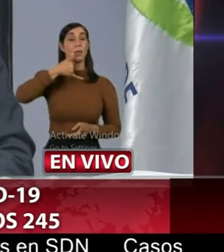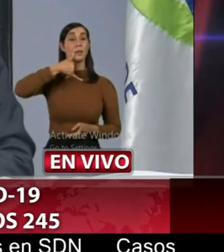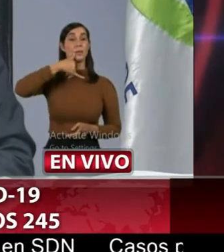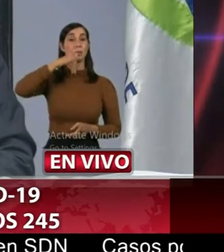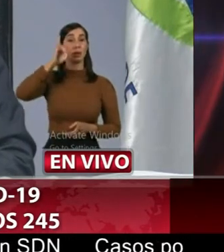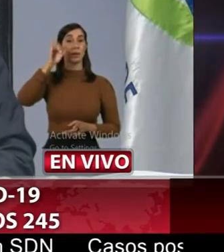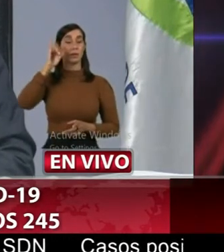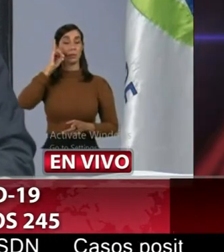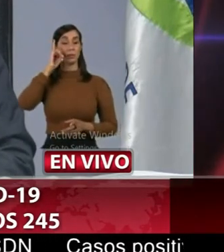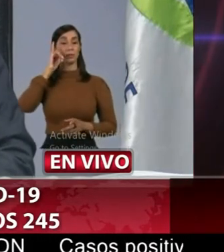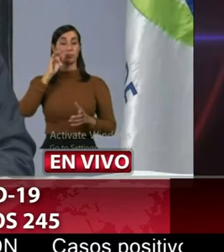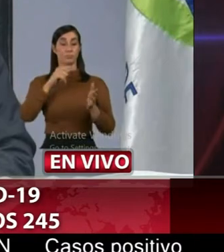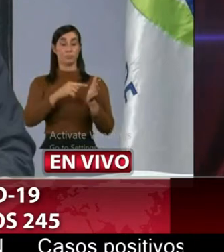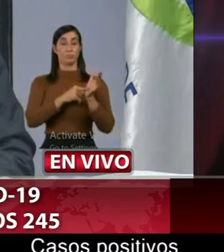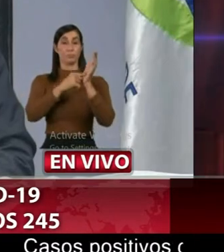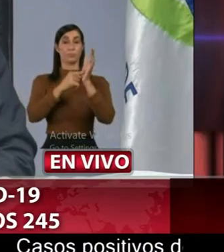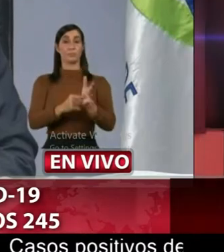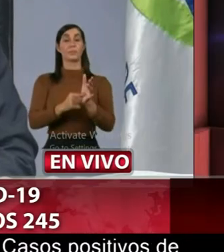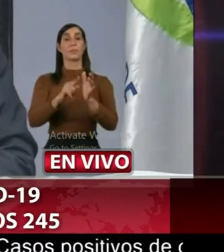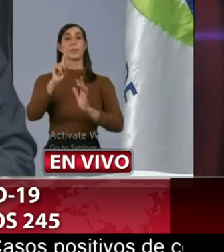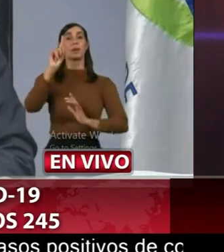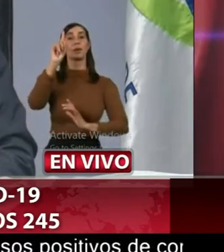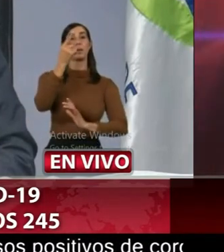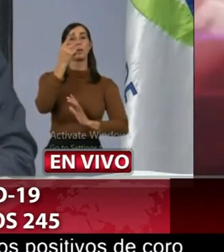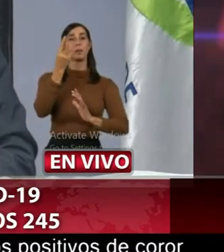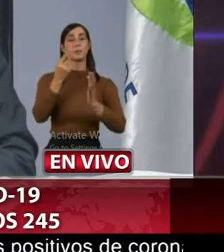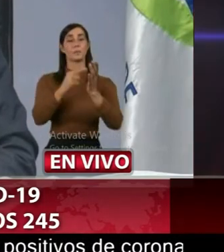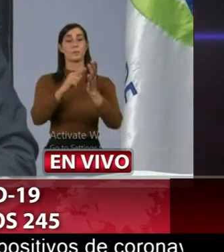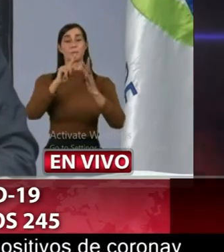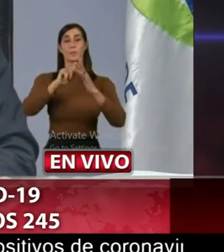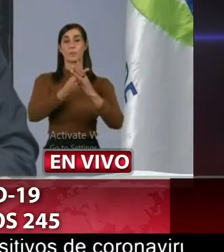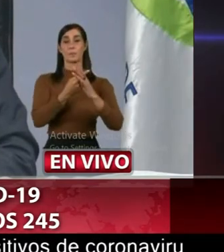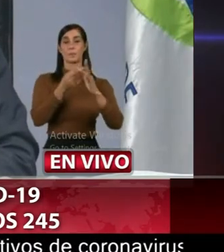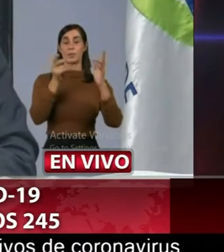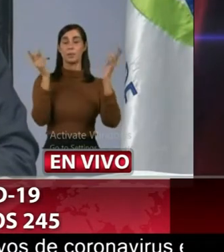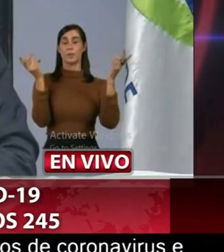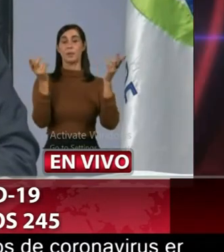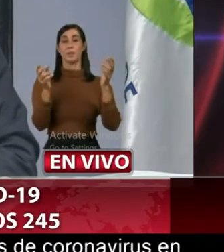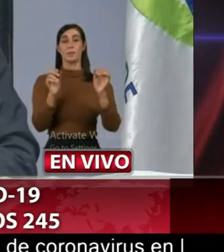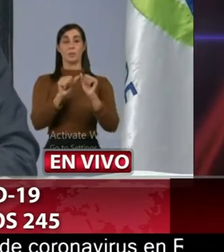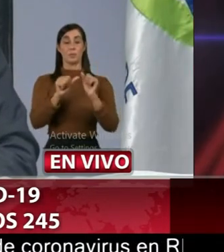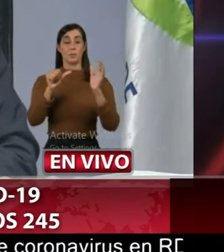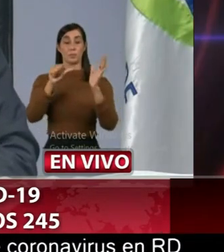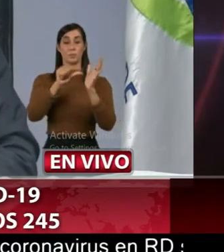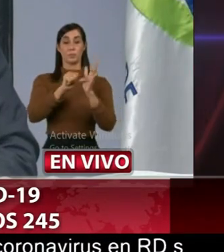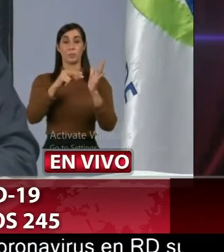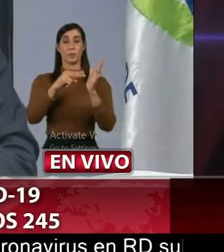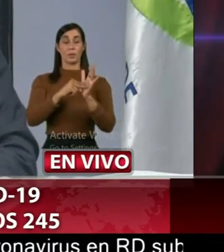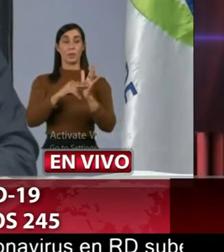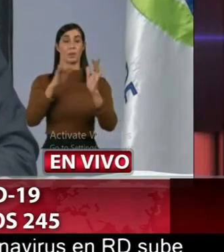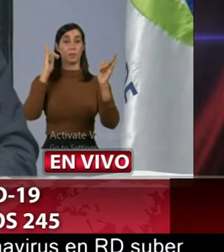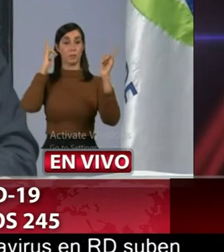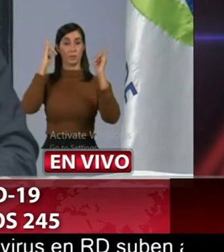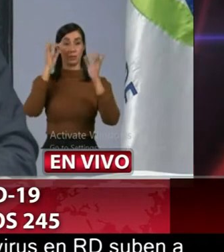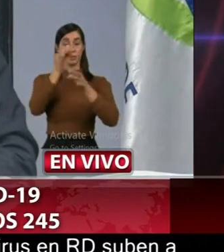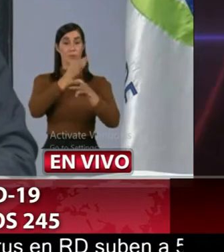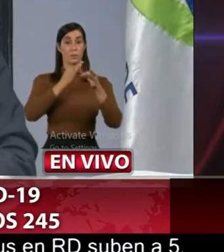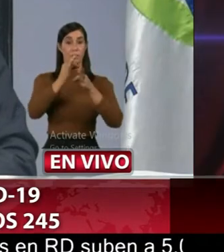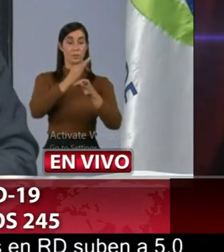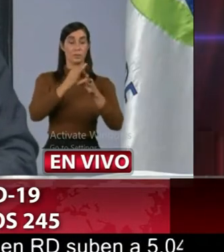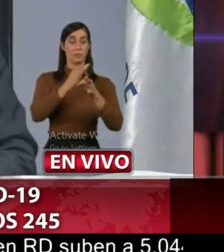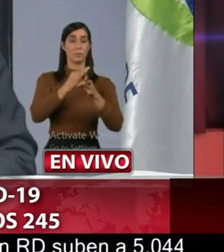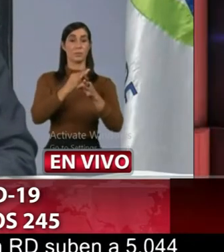indicador que la primera vez que empezamos lo hicimos con el gran santo domingo santiago y san francisco